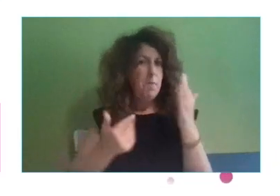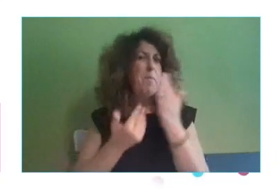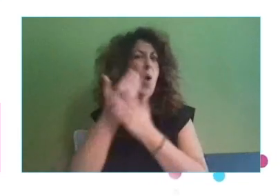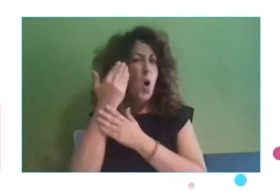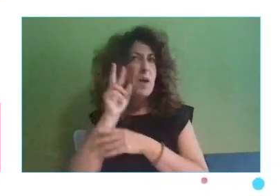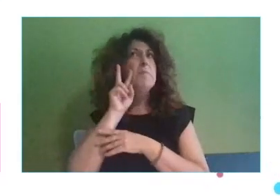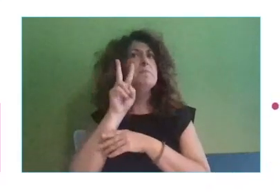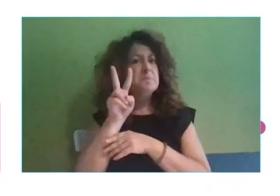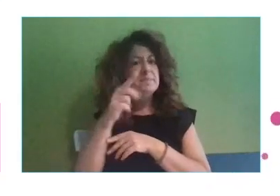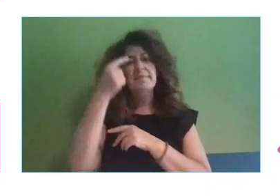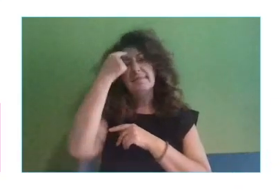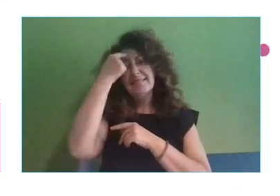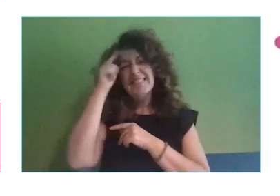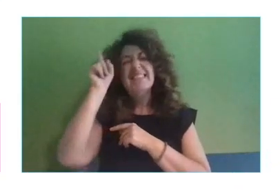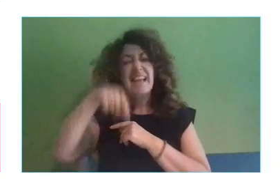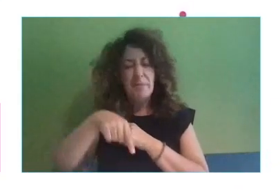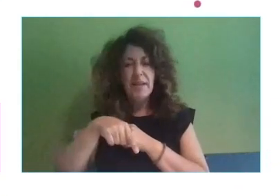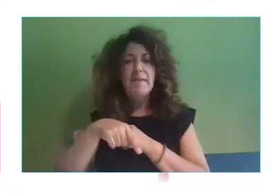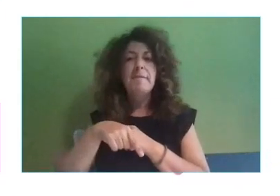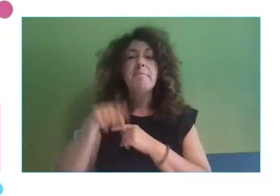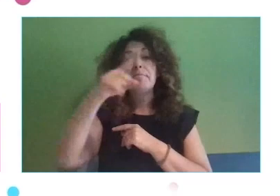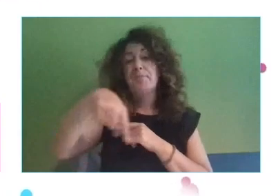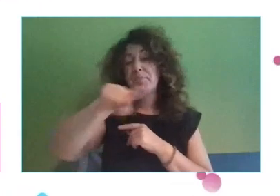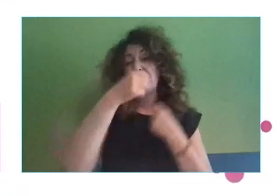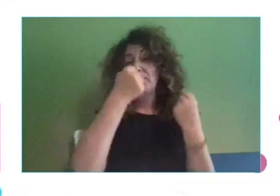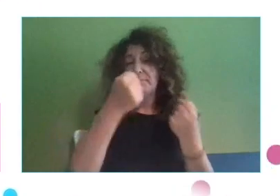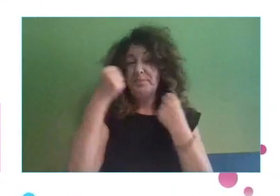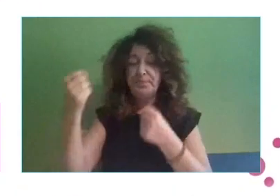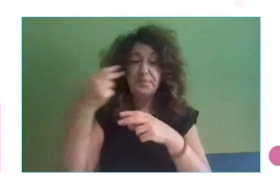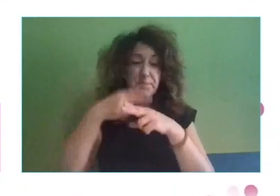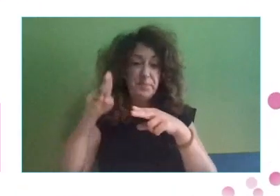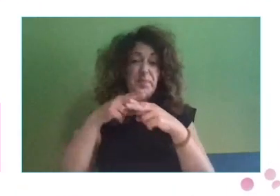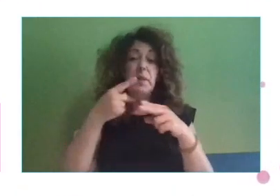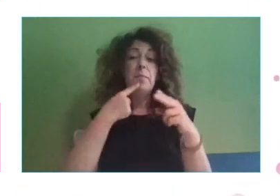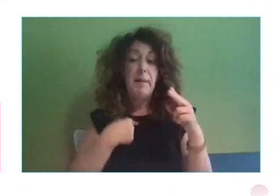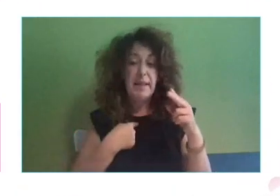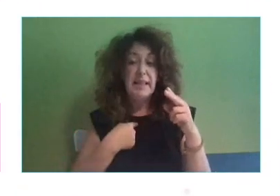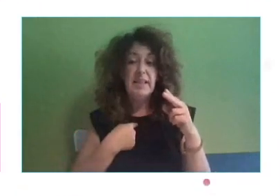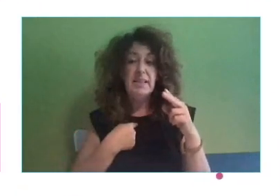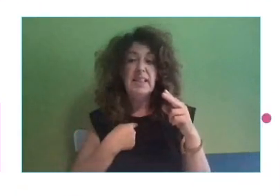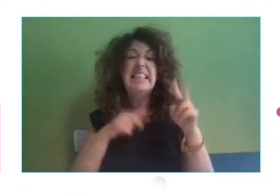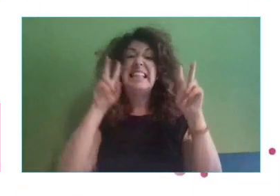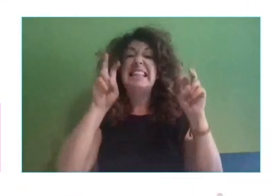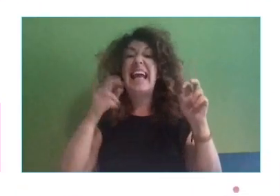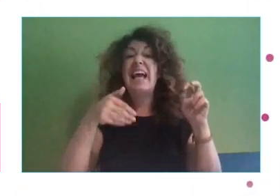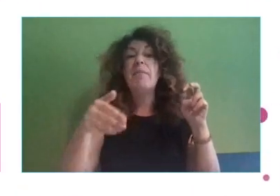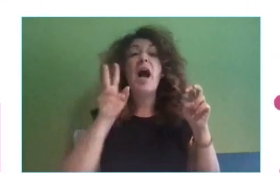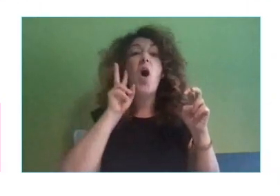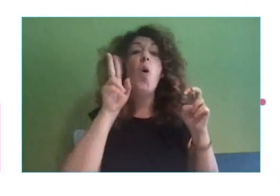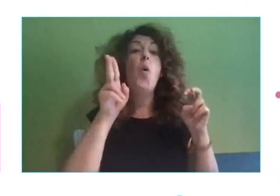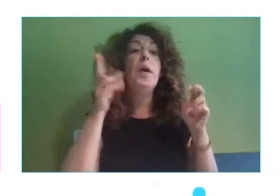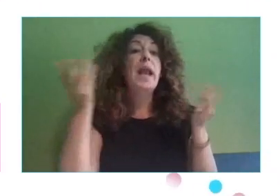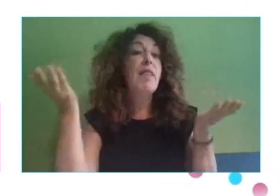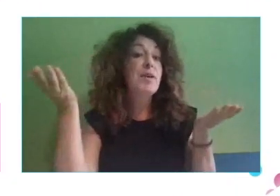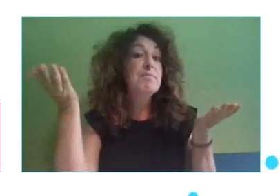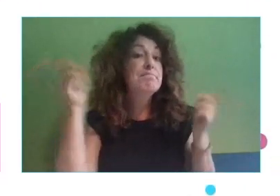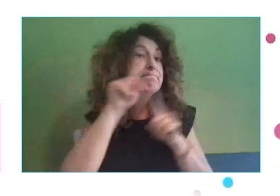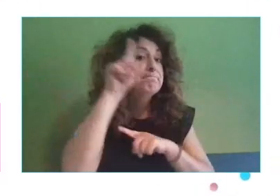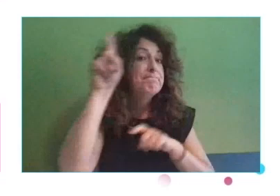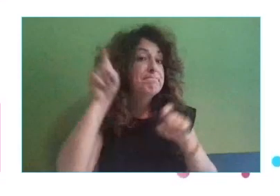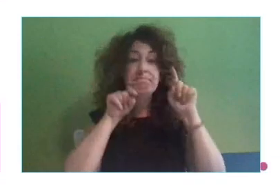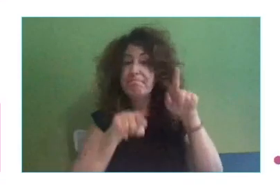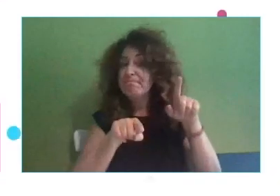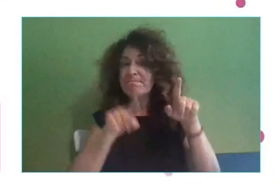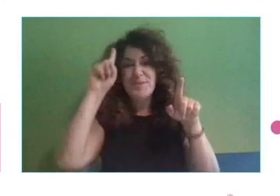representantes políticos, lo habéis llegado a comentar, que es la edad de la jubilación. No sabemos cuándo nos vamos a jubilar, pero